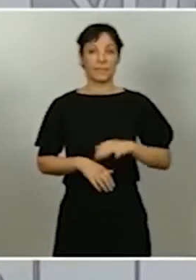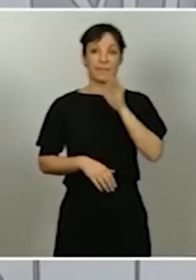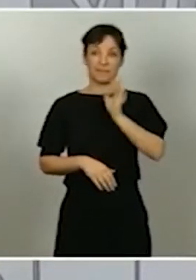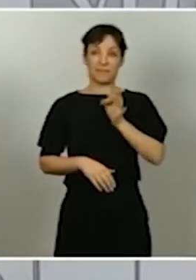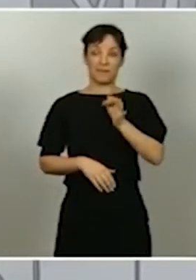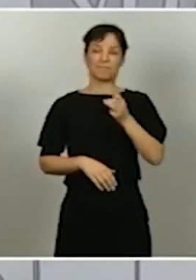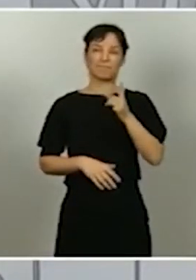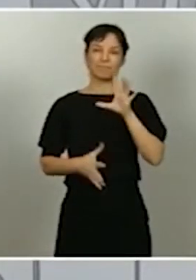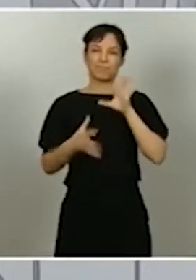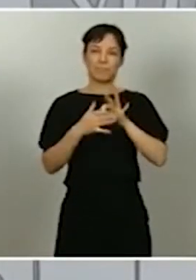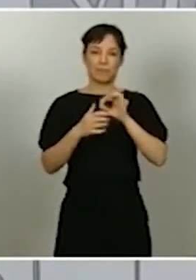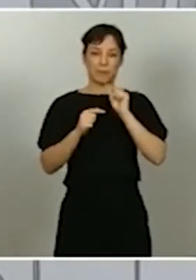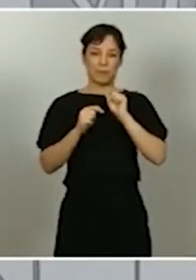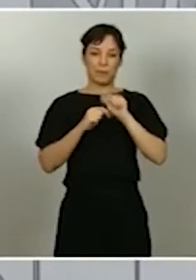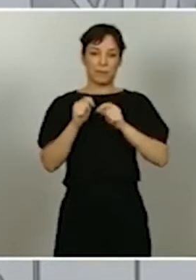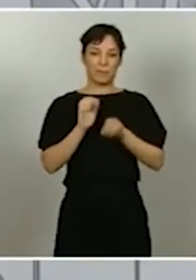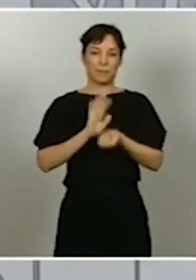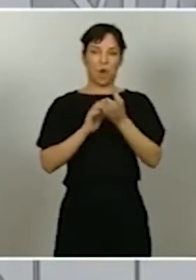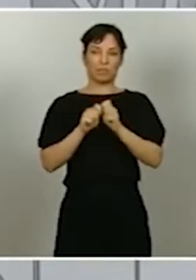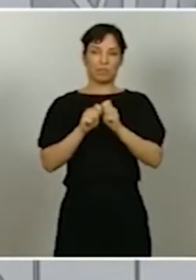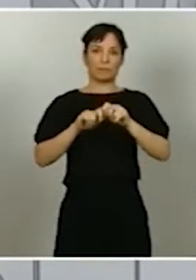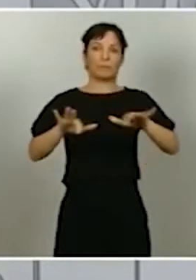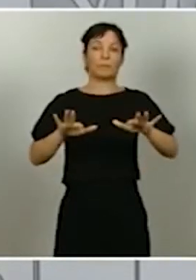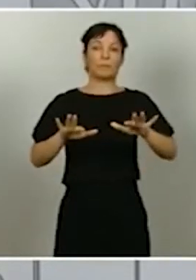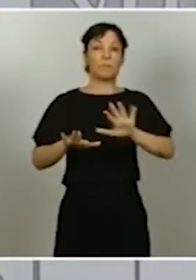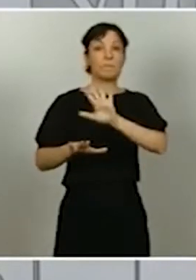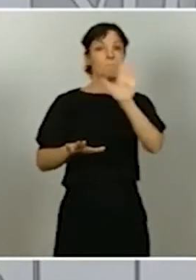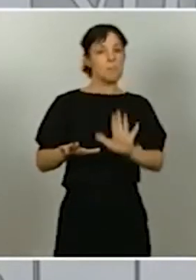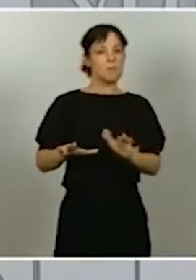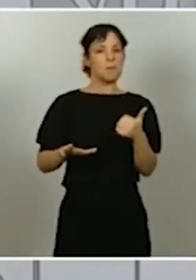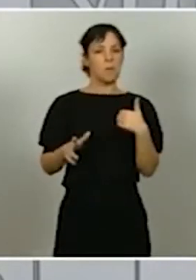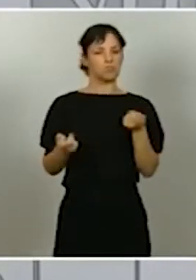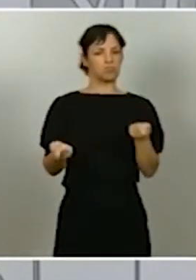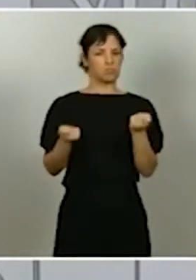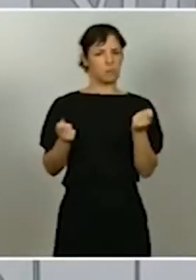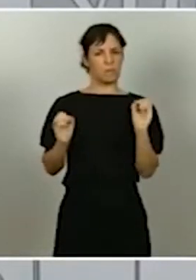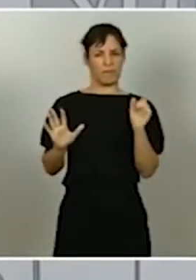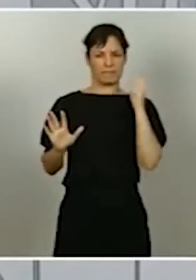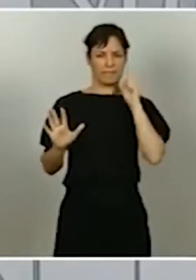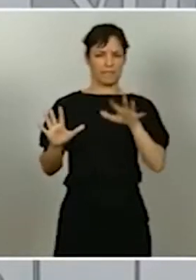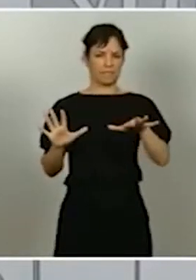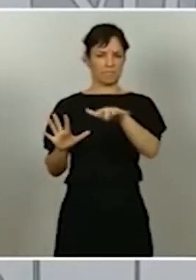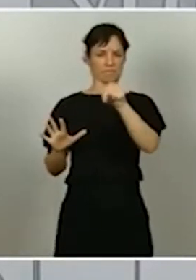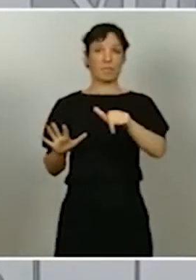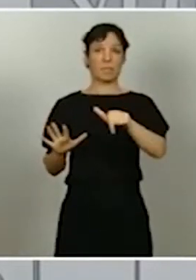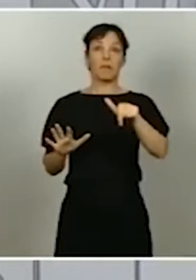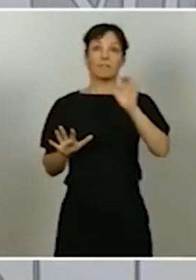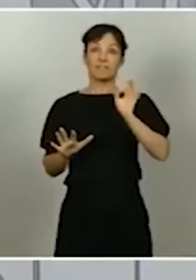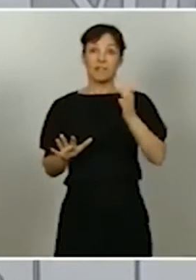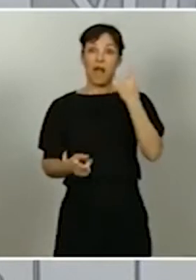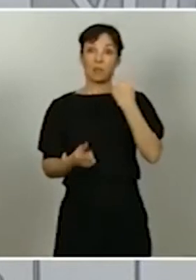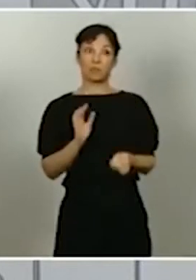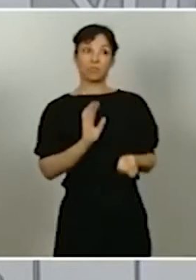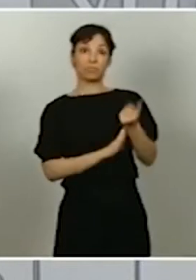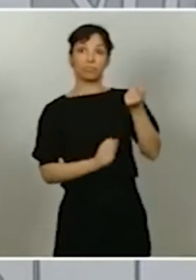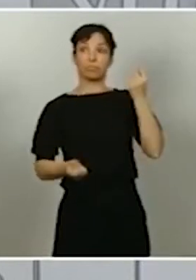en principio están relativamente bien delimitados, pero también es verdad que siguen apareciendo casos sin un origen conocido, que no están asociados